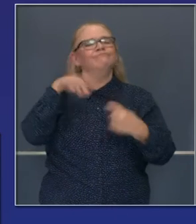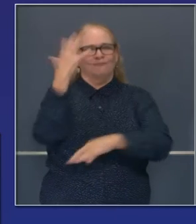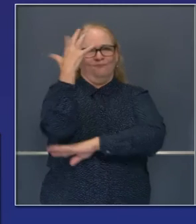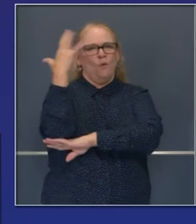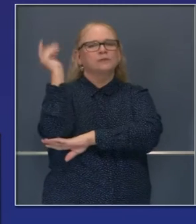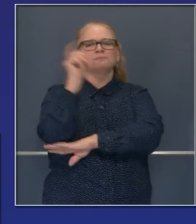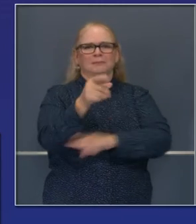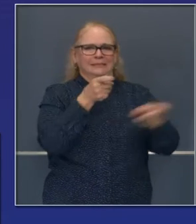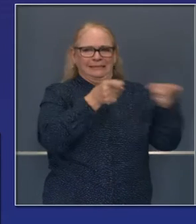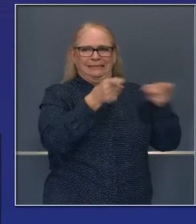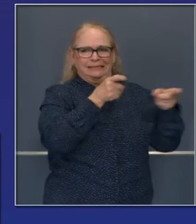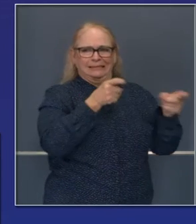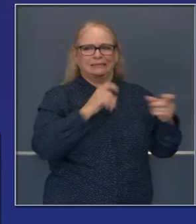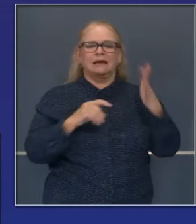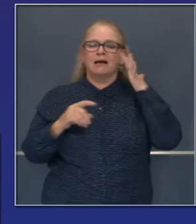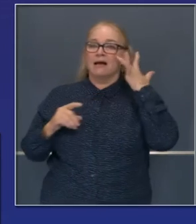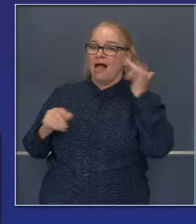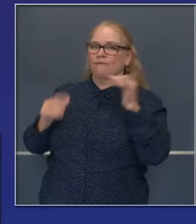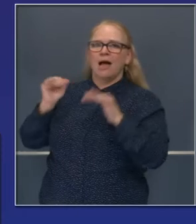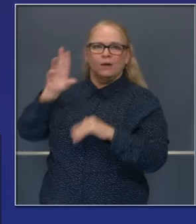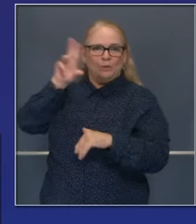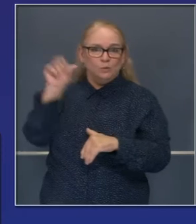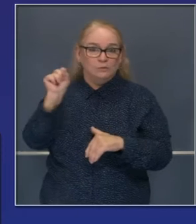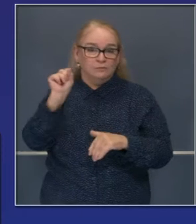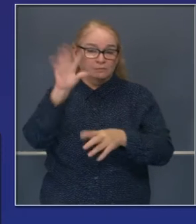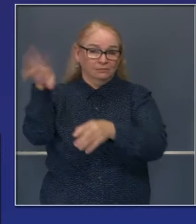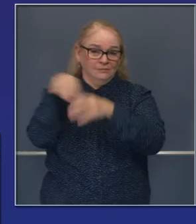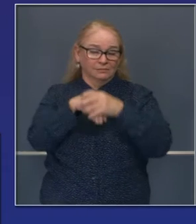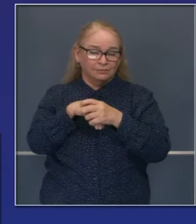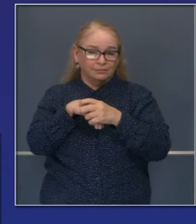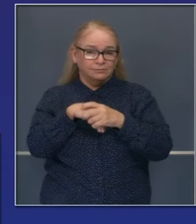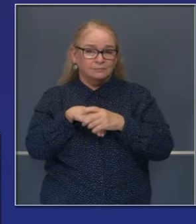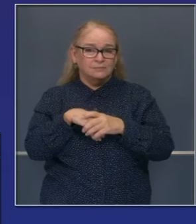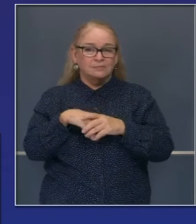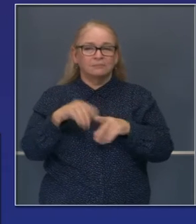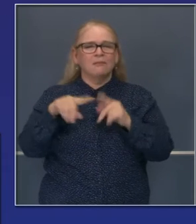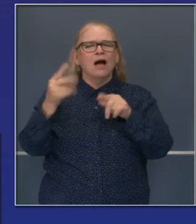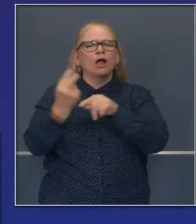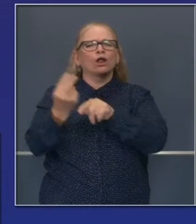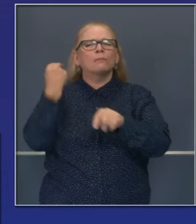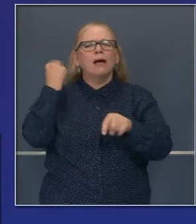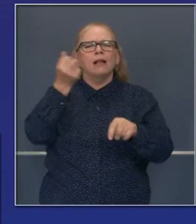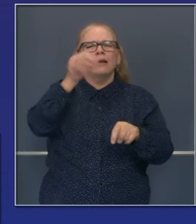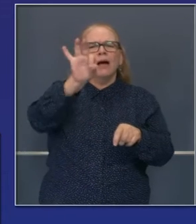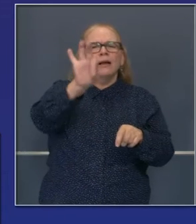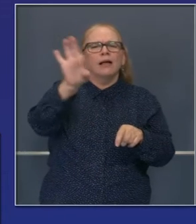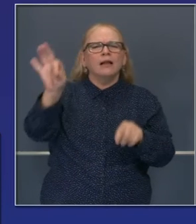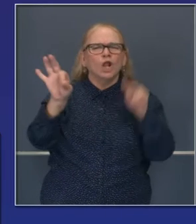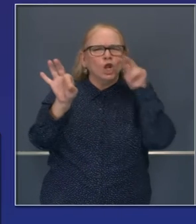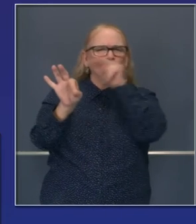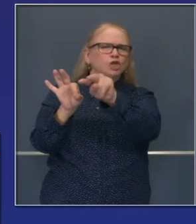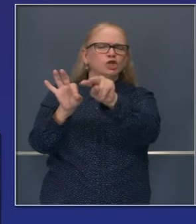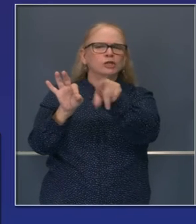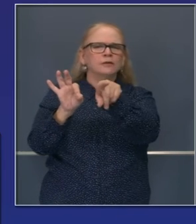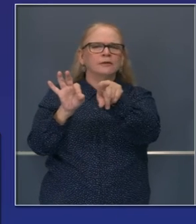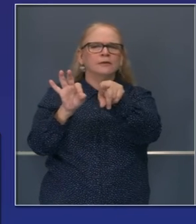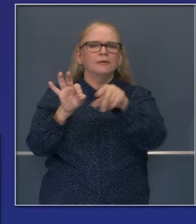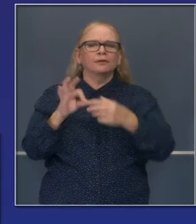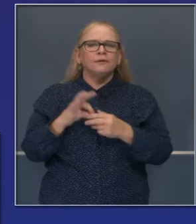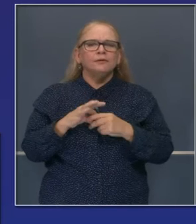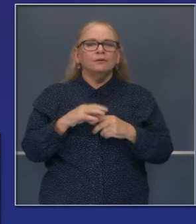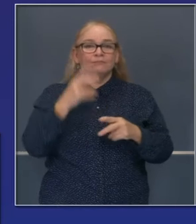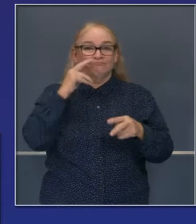importante en este estado y en este país. Pero considere simplemente lo que ha pasado desde 1999 aquí en el estado de California.